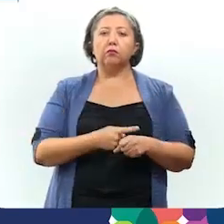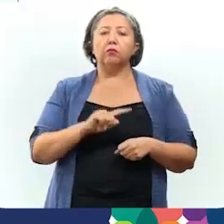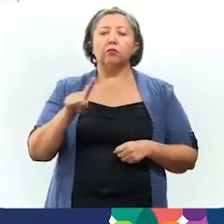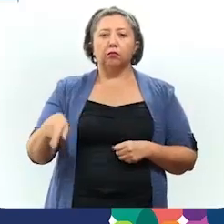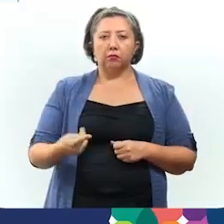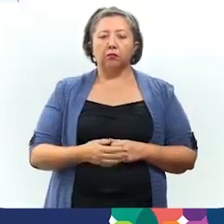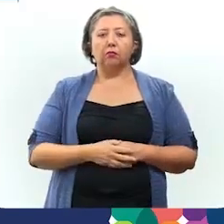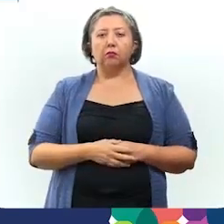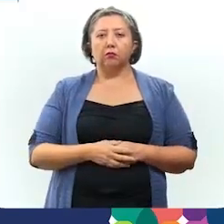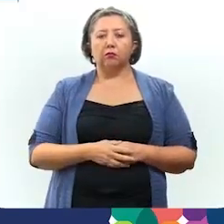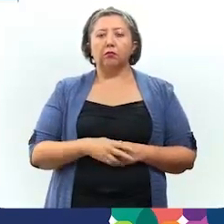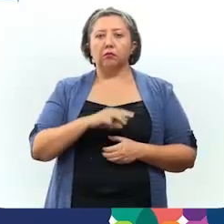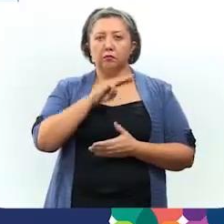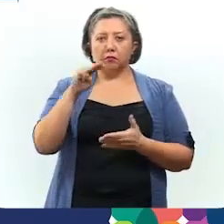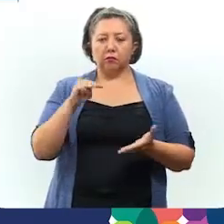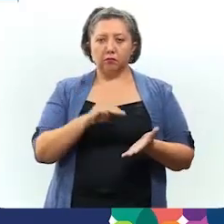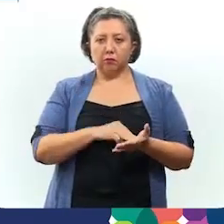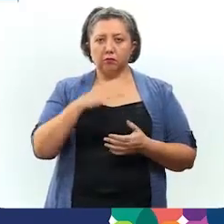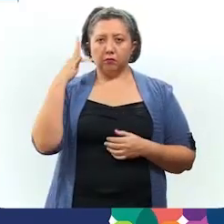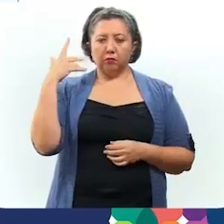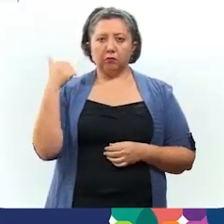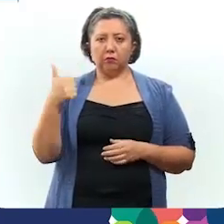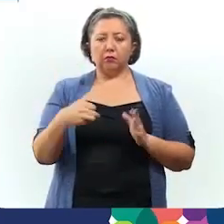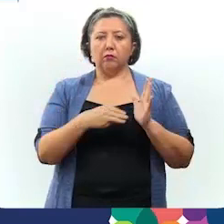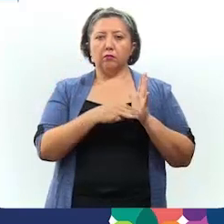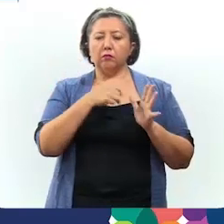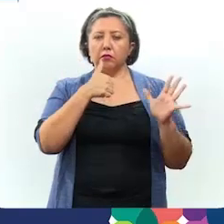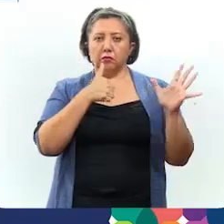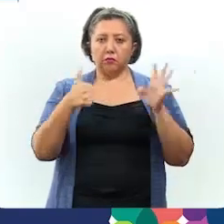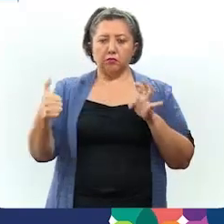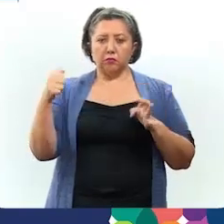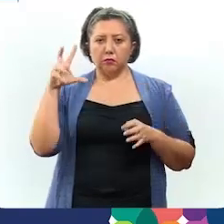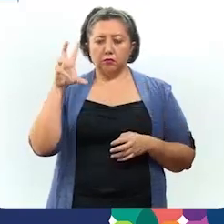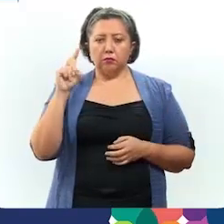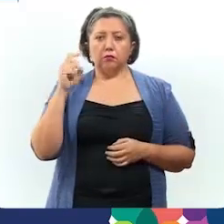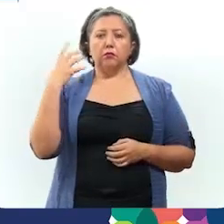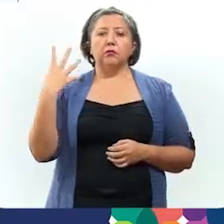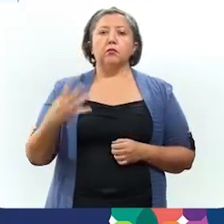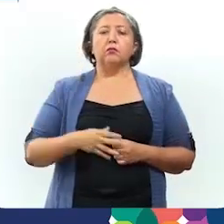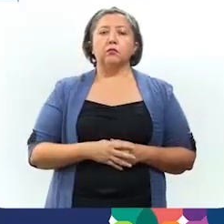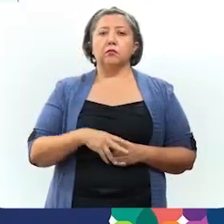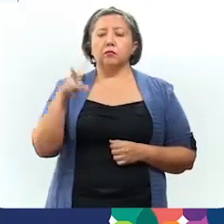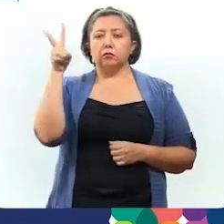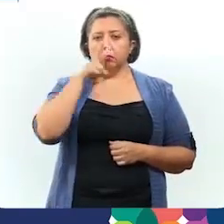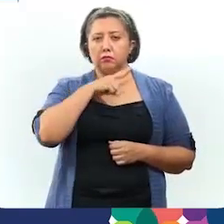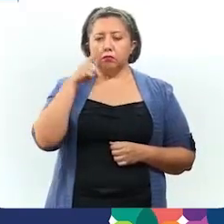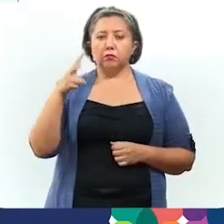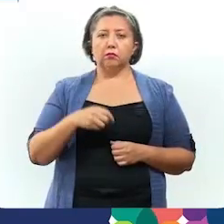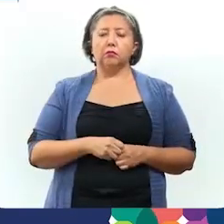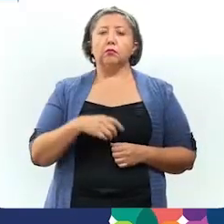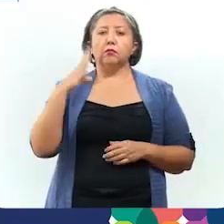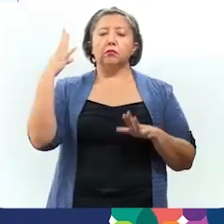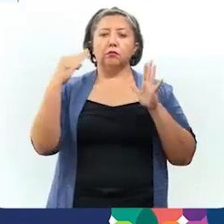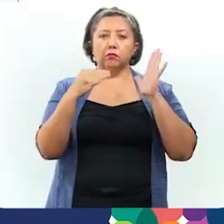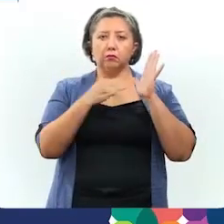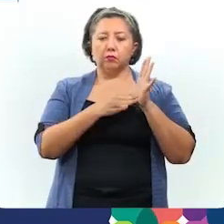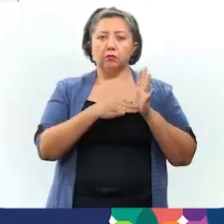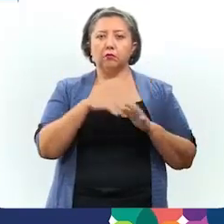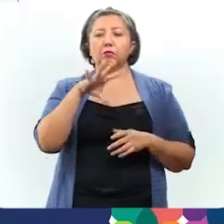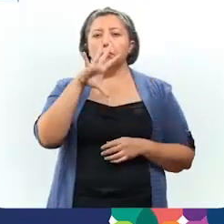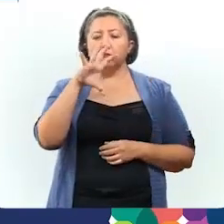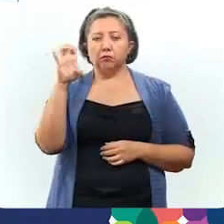contagiadas son Mérida, cincuenta y seis mil seiscientos treinta y cuatro, Valladolid, cuatro mil